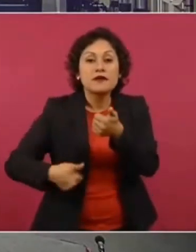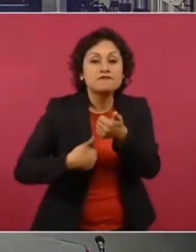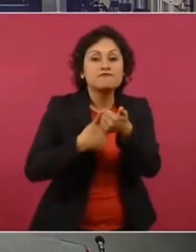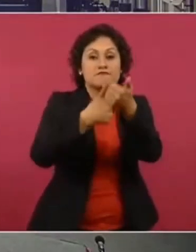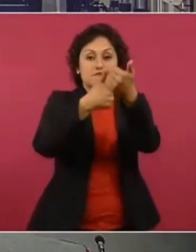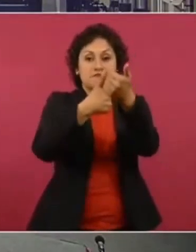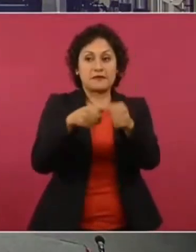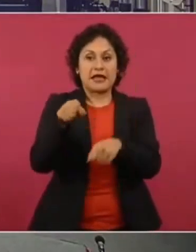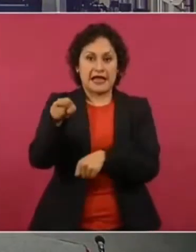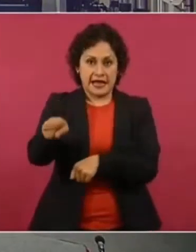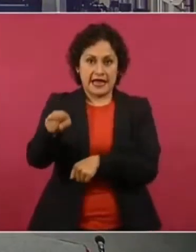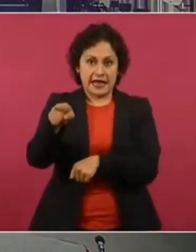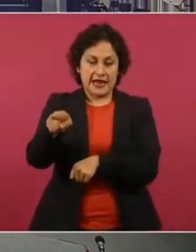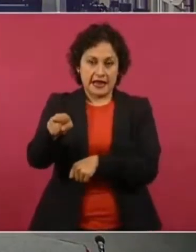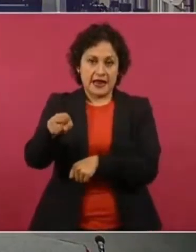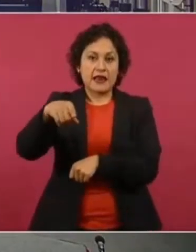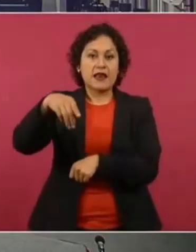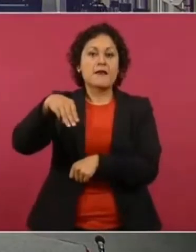Este,